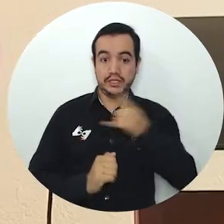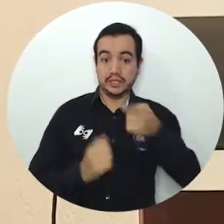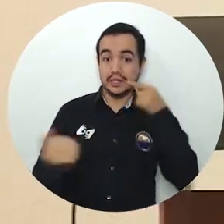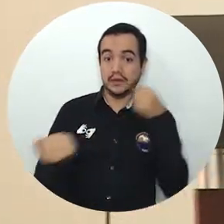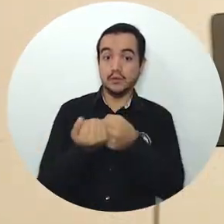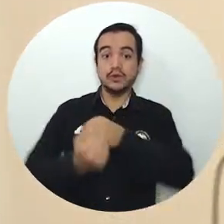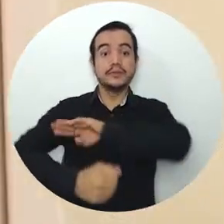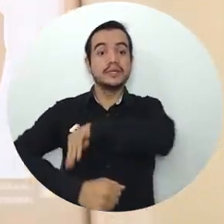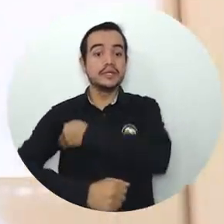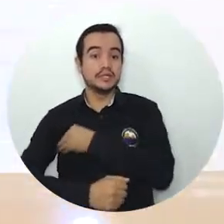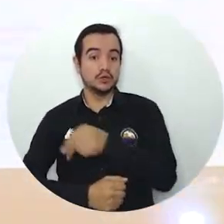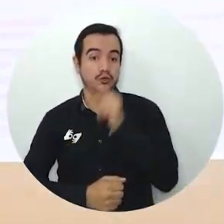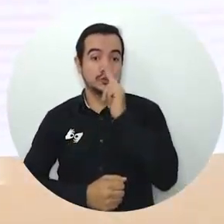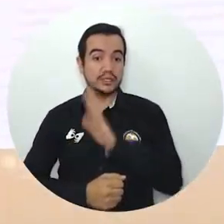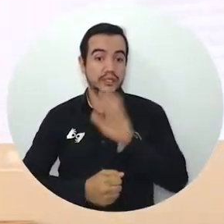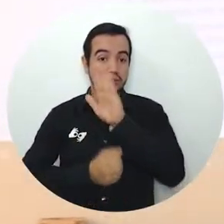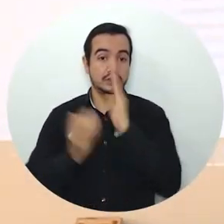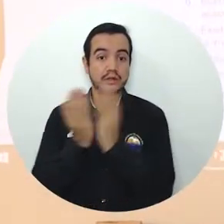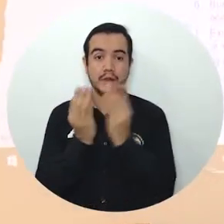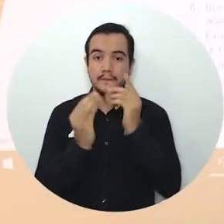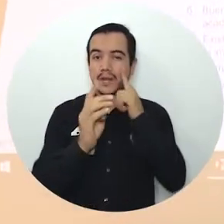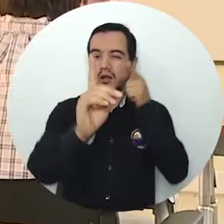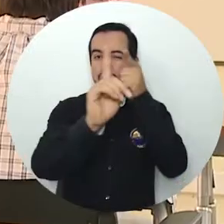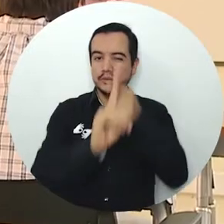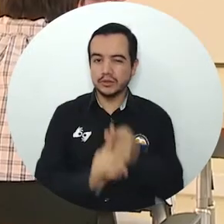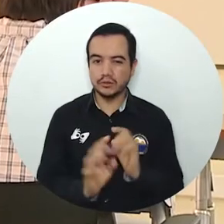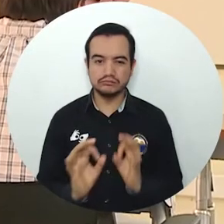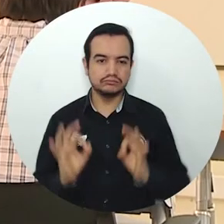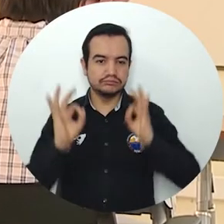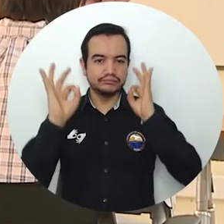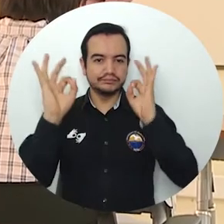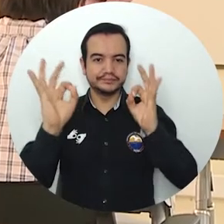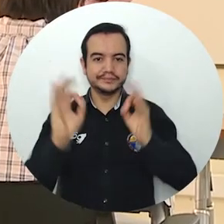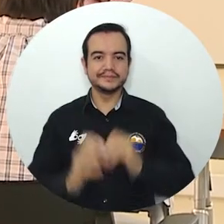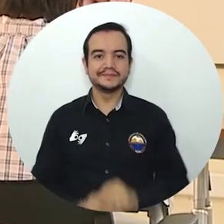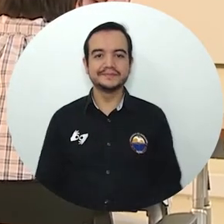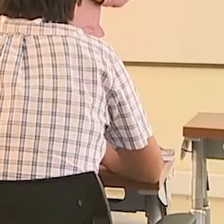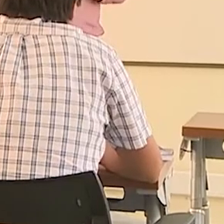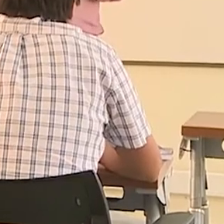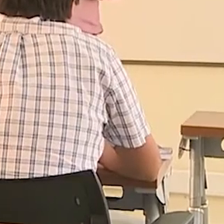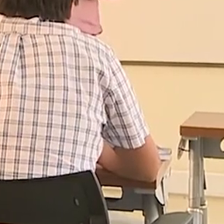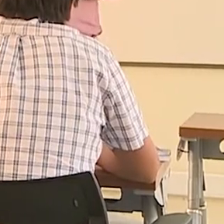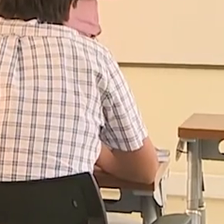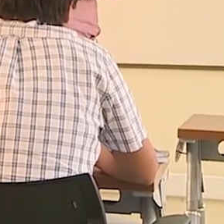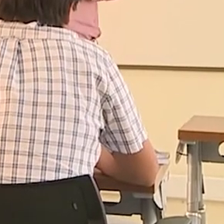Educación Nacional en la consecución de los fines y propósitos del sistema de aseguramiento de la calidad.